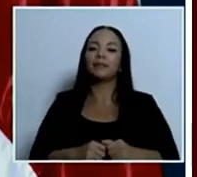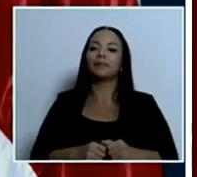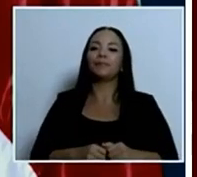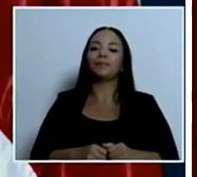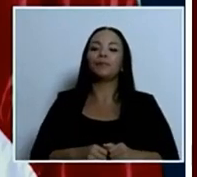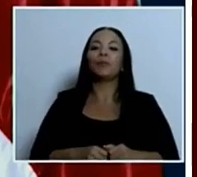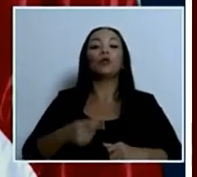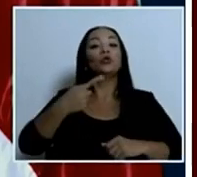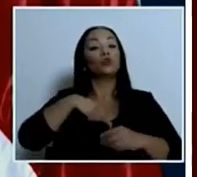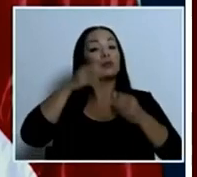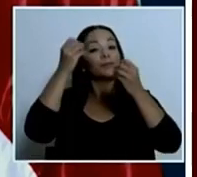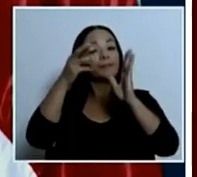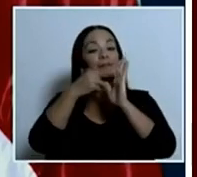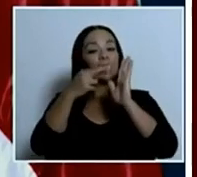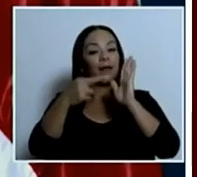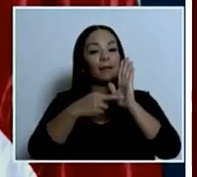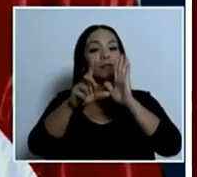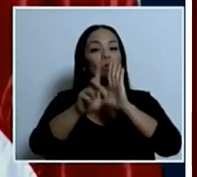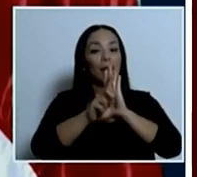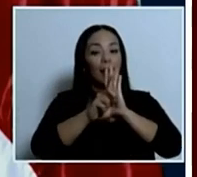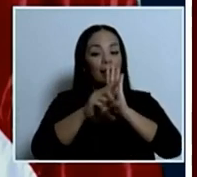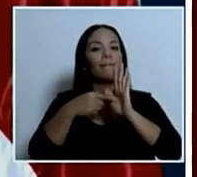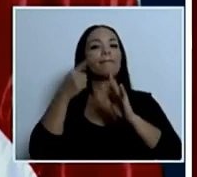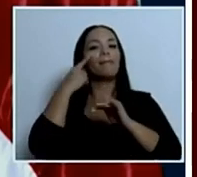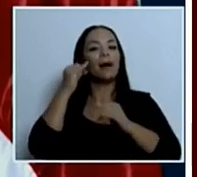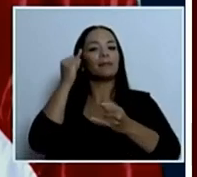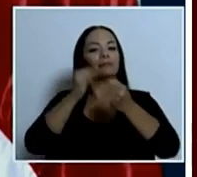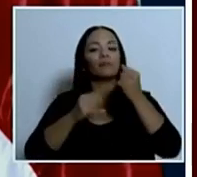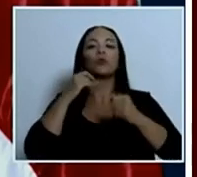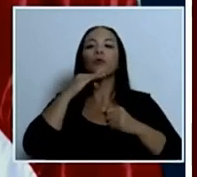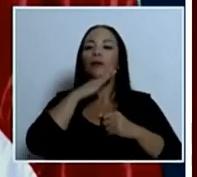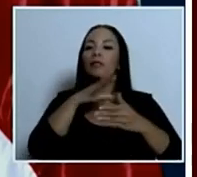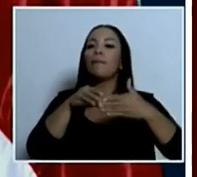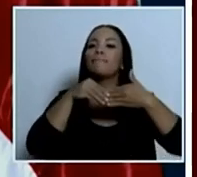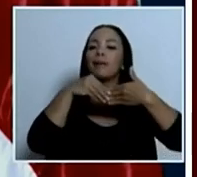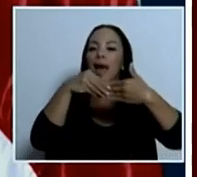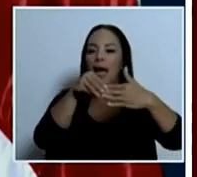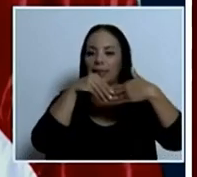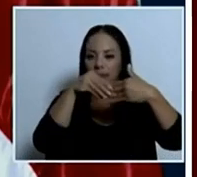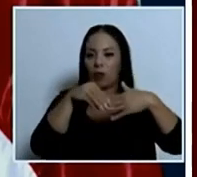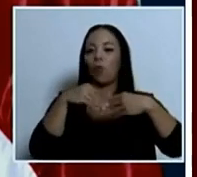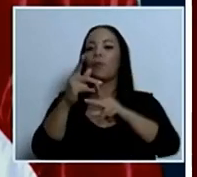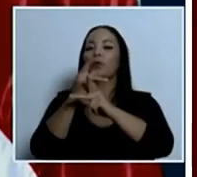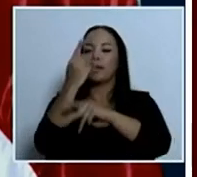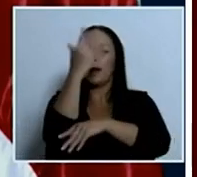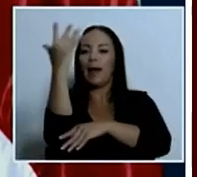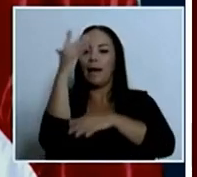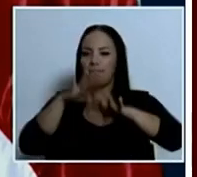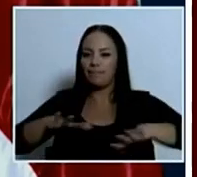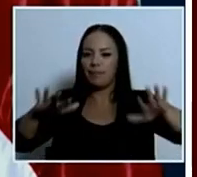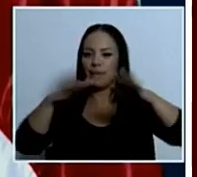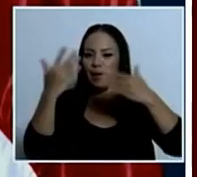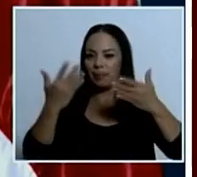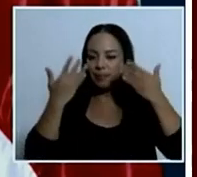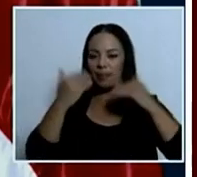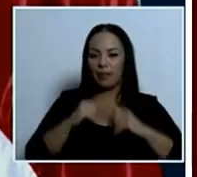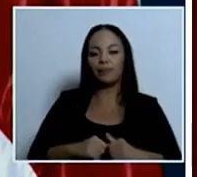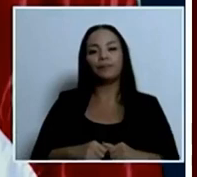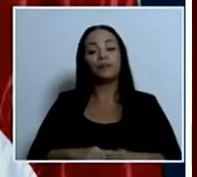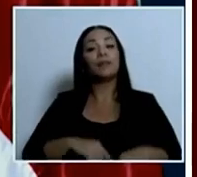Es el reglamento de la ley para combatir la contaminación por plástico y proteger al ambiente. Primero, porque es un acto de